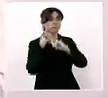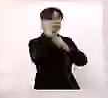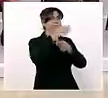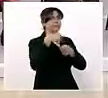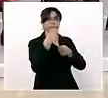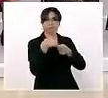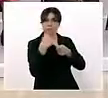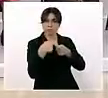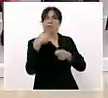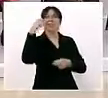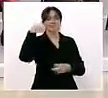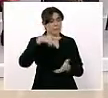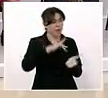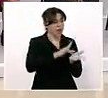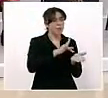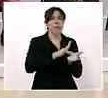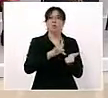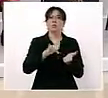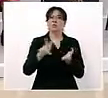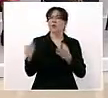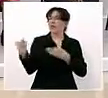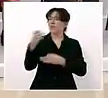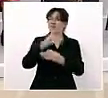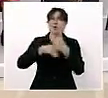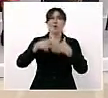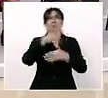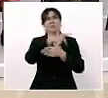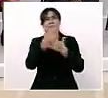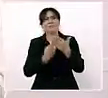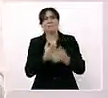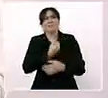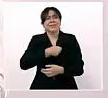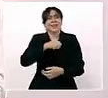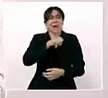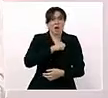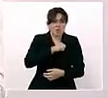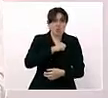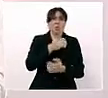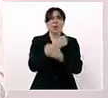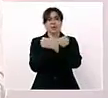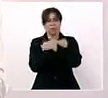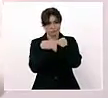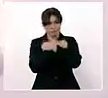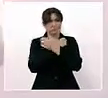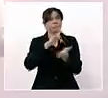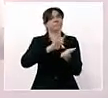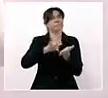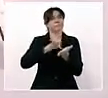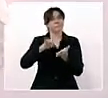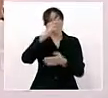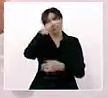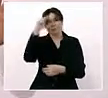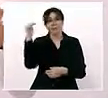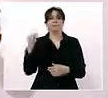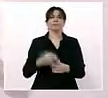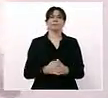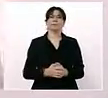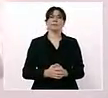apoyo a la educación, de apoyo a la salud en Nayarit. Y obras